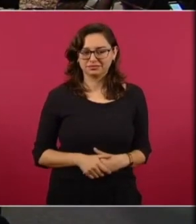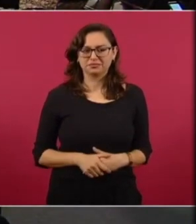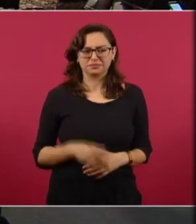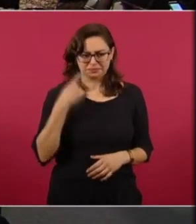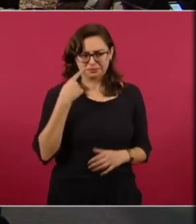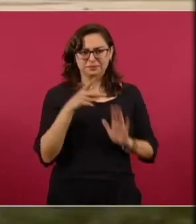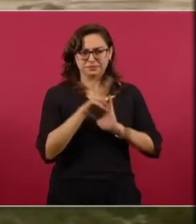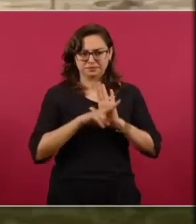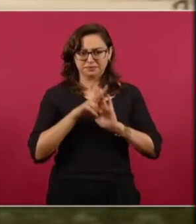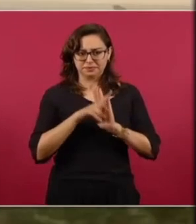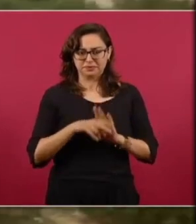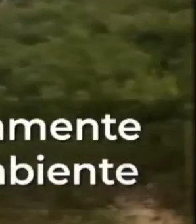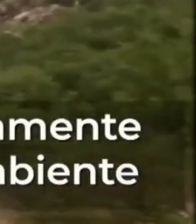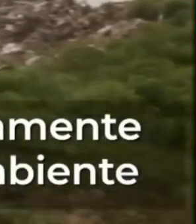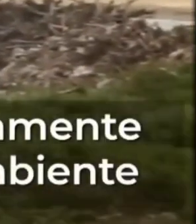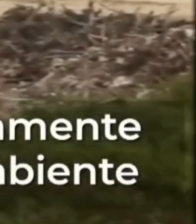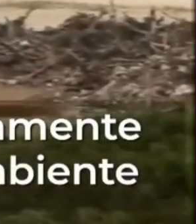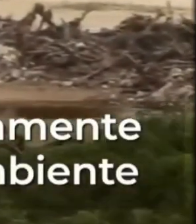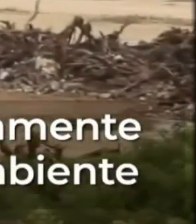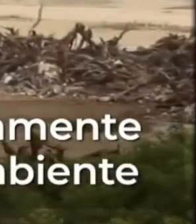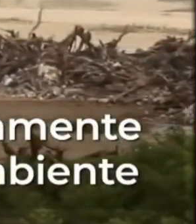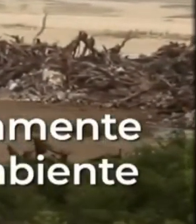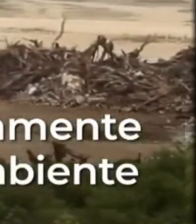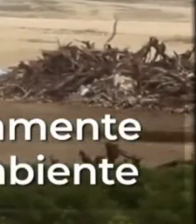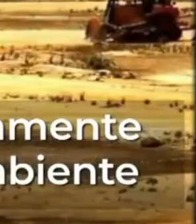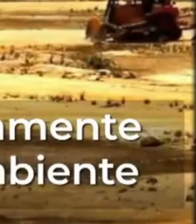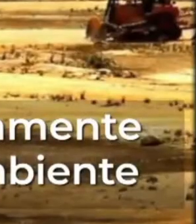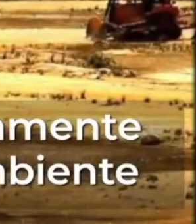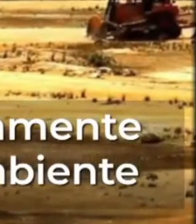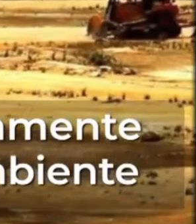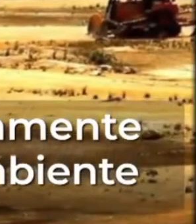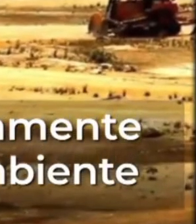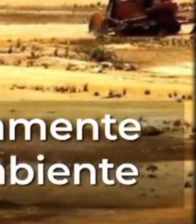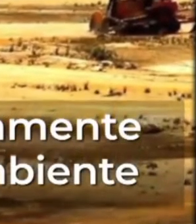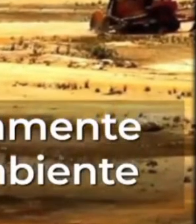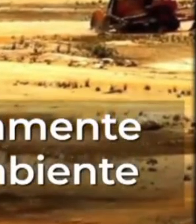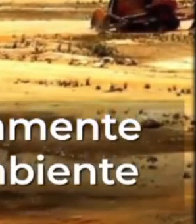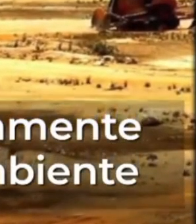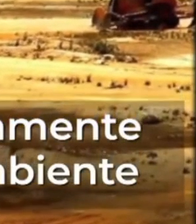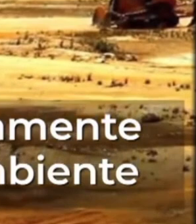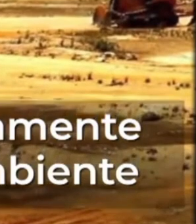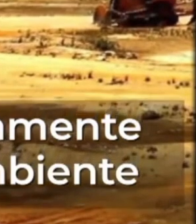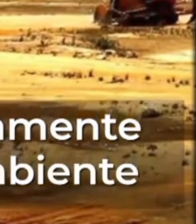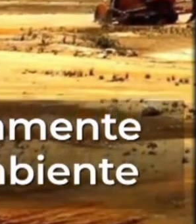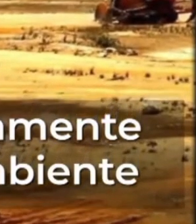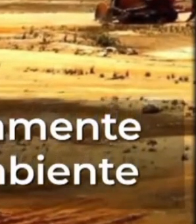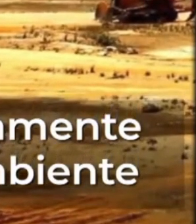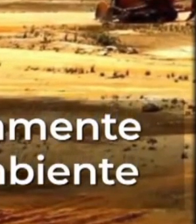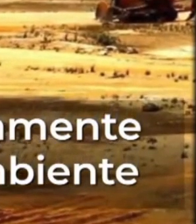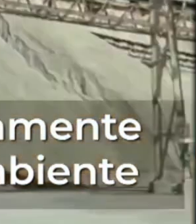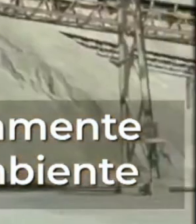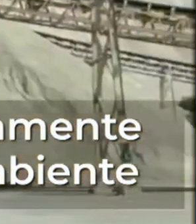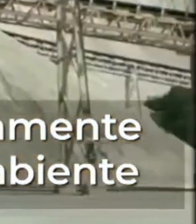el caribe de Quintana Roo ha sufrido un devastador impacto ambiental causado por megaproyectos y actividades industriales